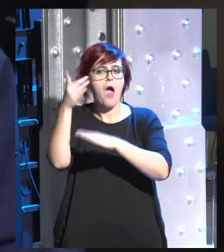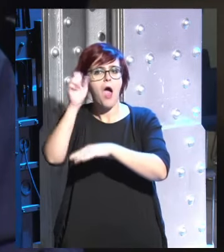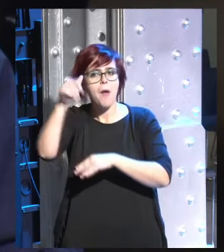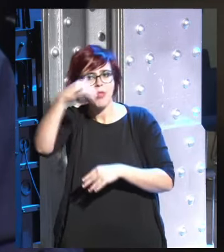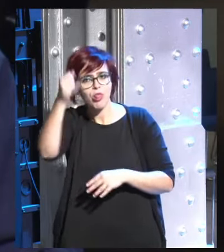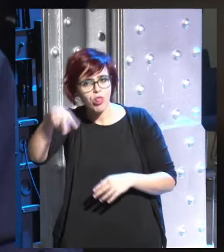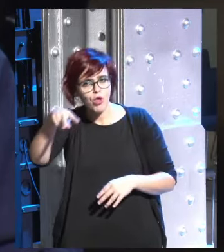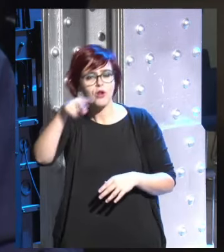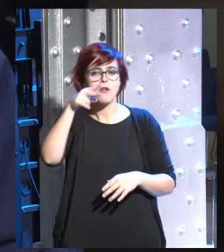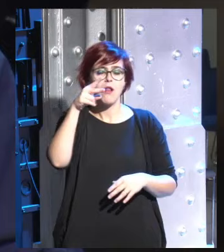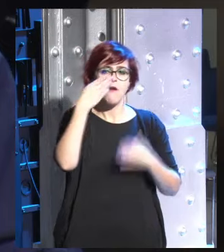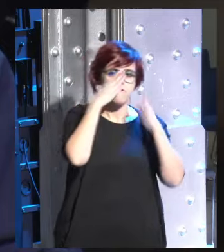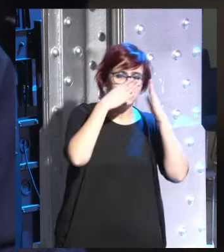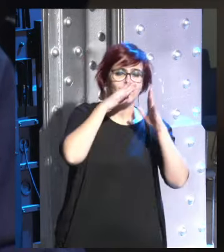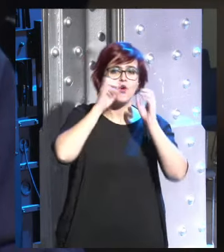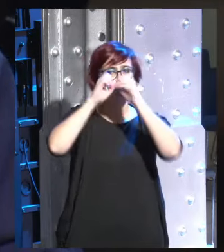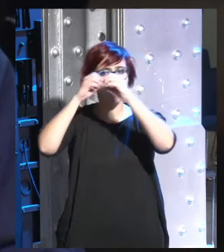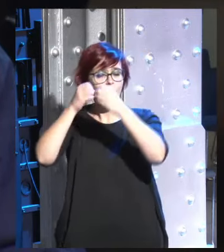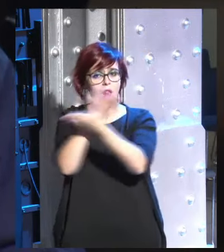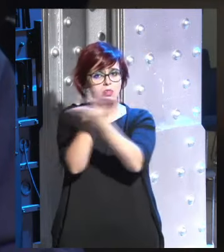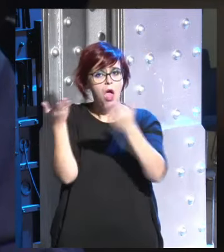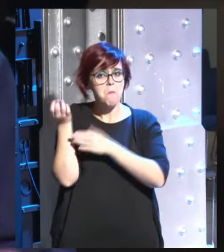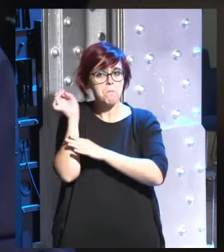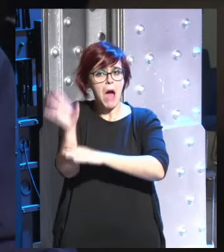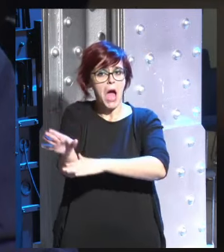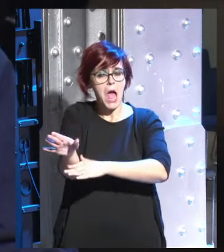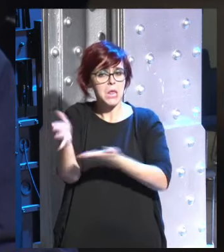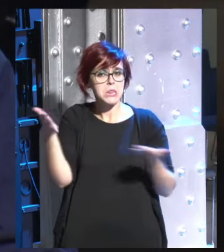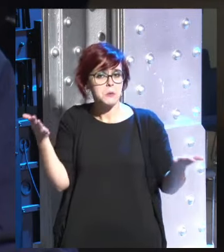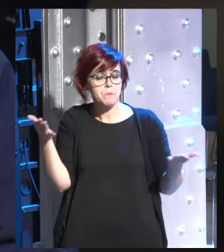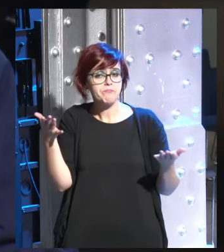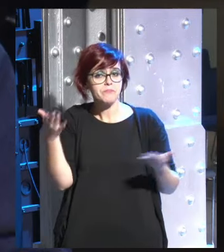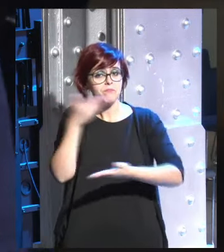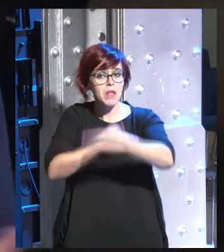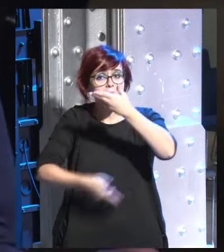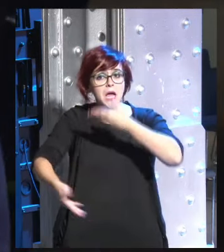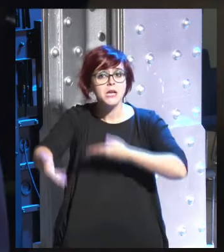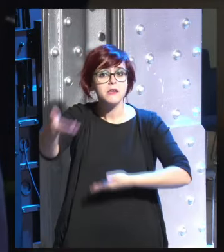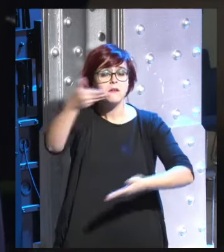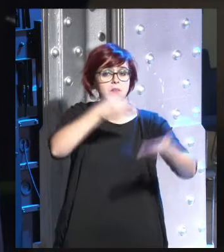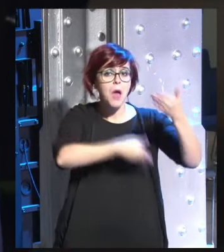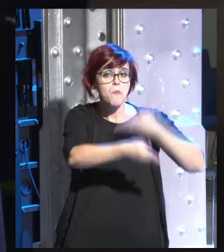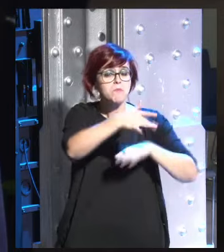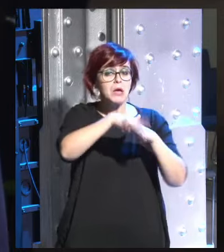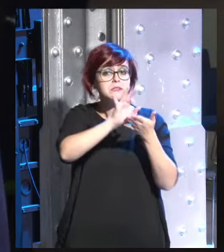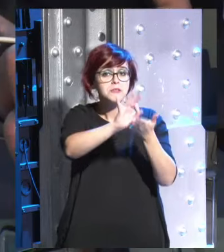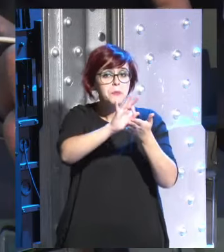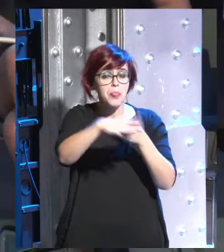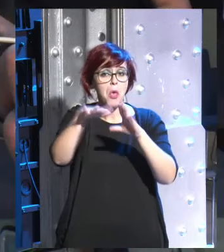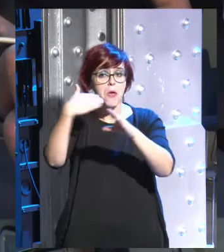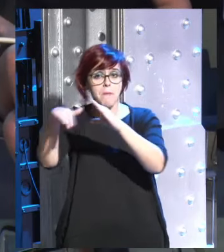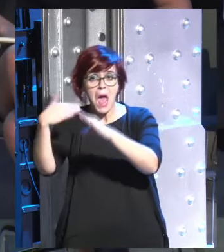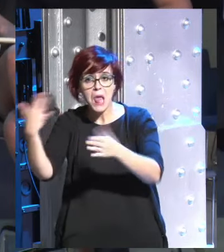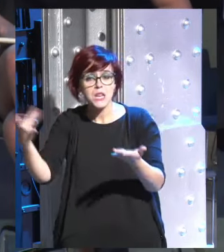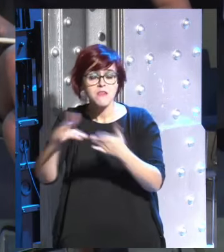a Google etcétera libremente a cambio de servicios de correos